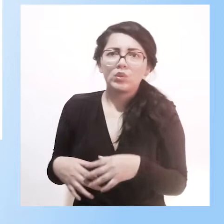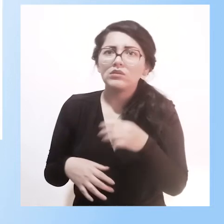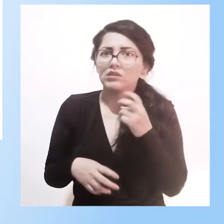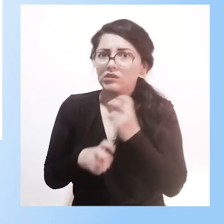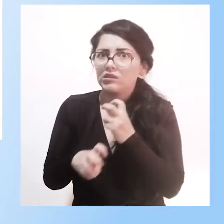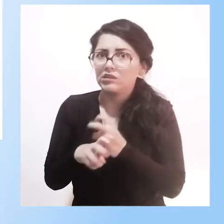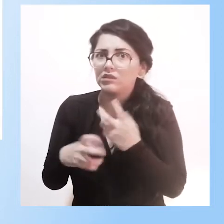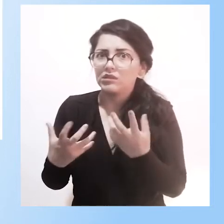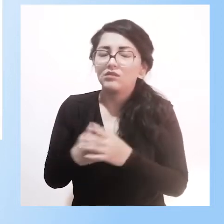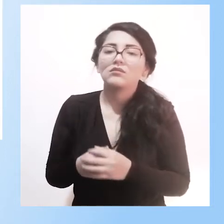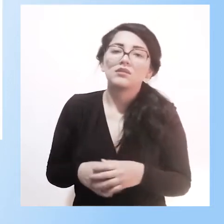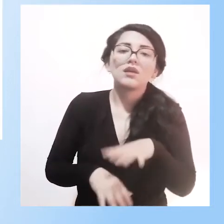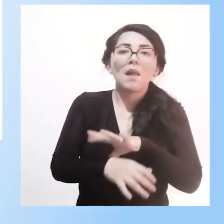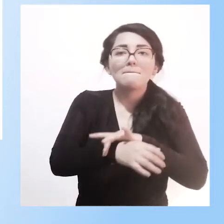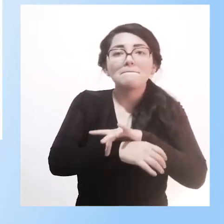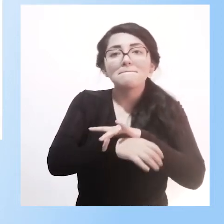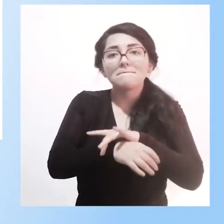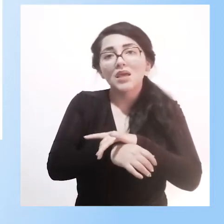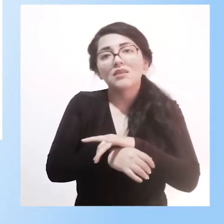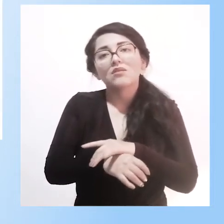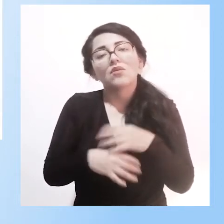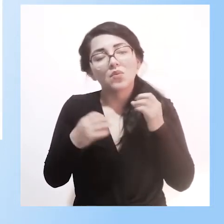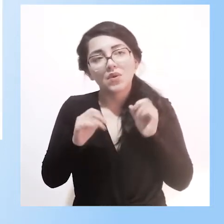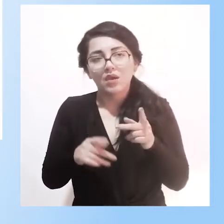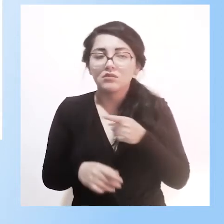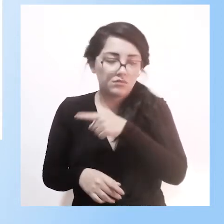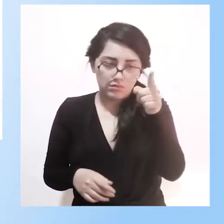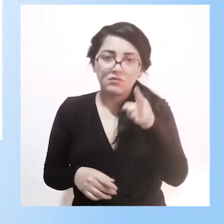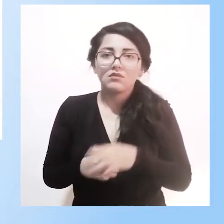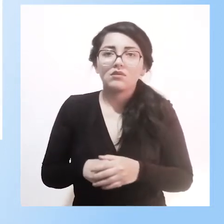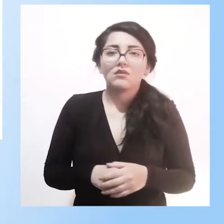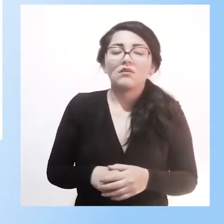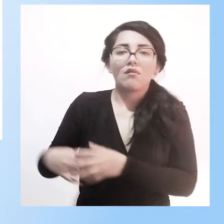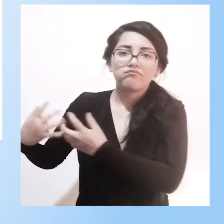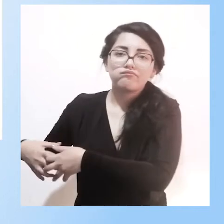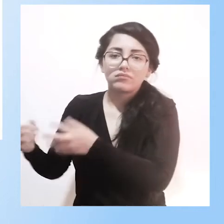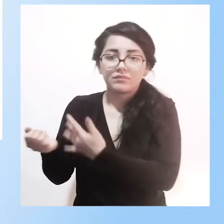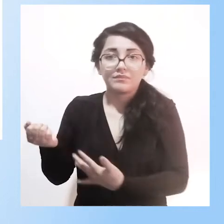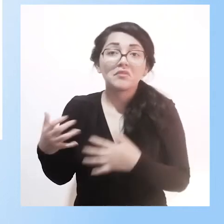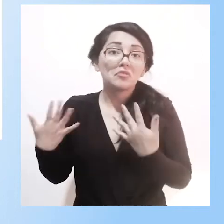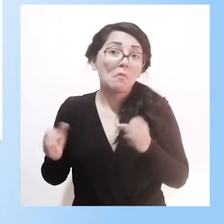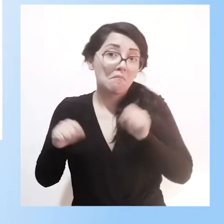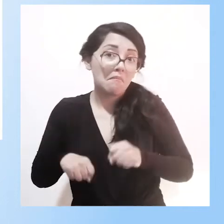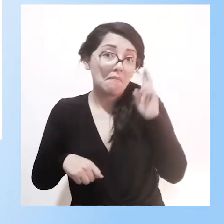el punto de vista médico, porque están recibiendo su diálisis, y muy aprovechado por la parte pedagógica.